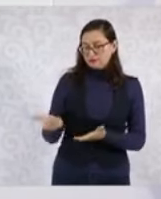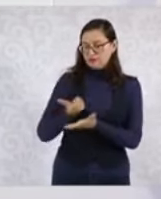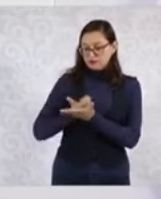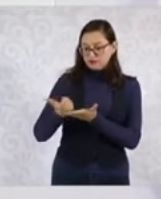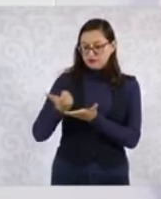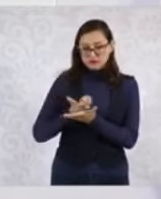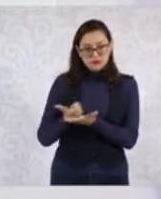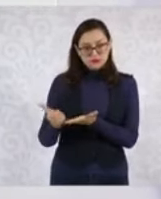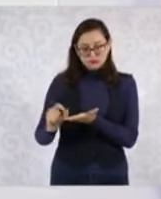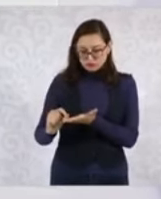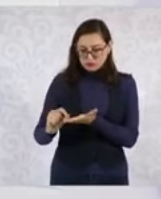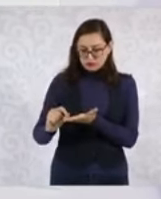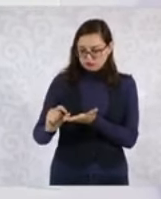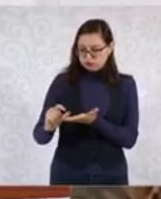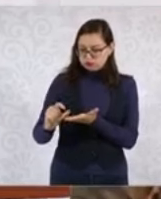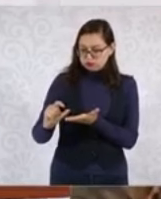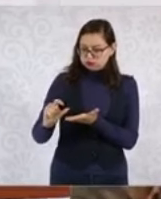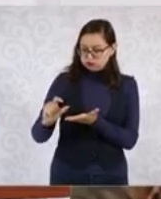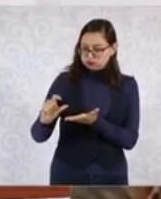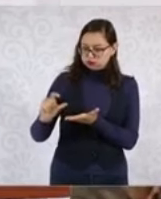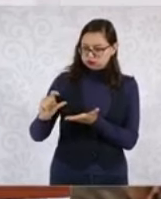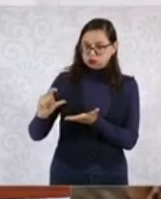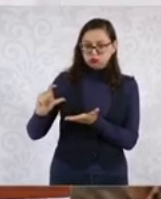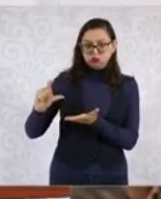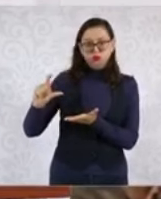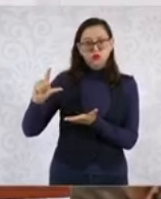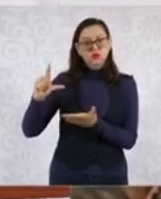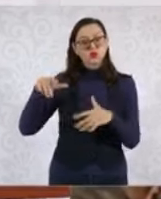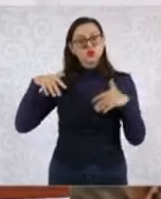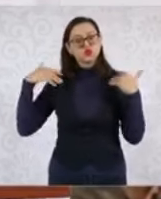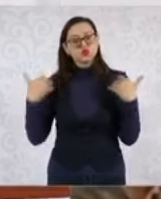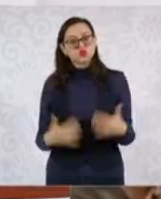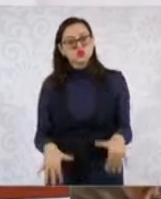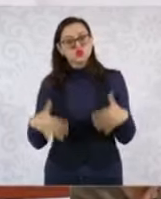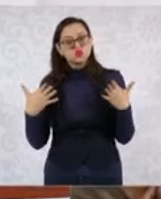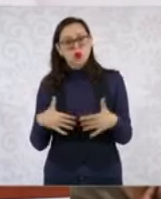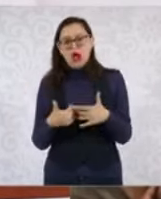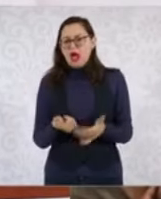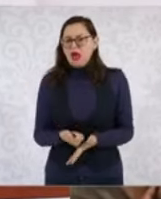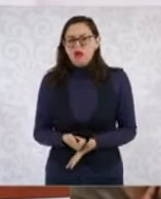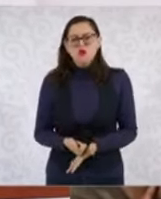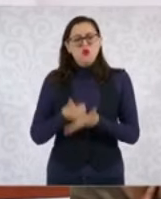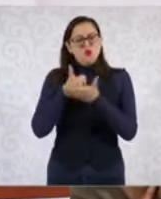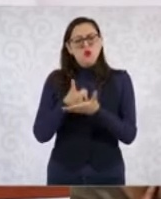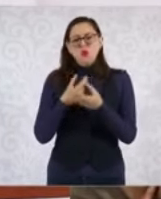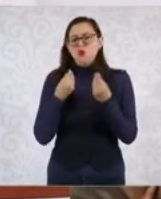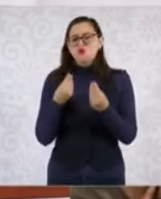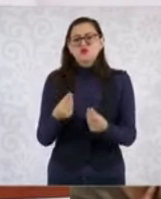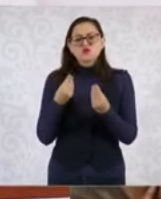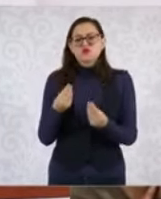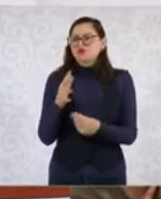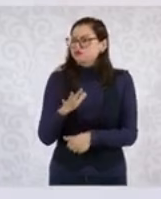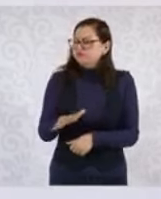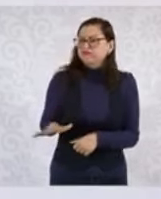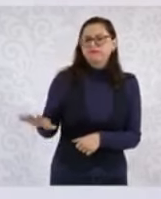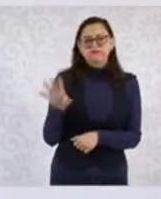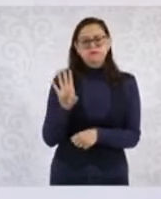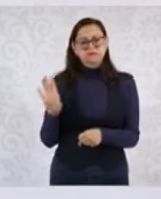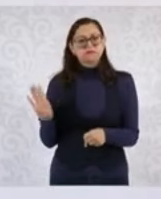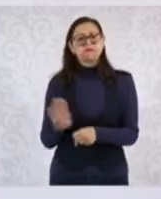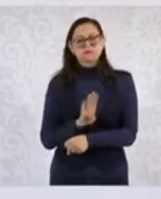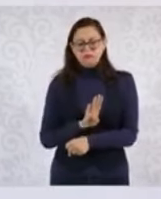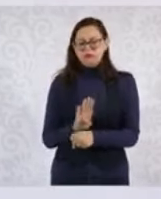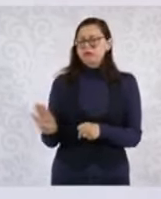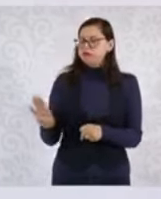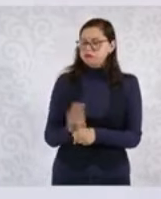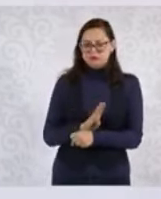muy bueno para el país y para disminuir la pobreza y tuvo una característica